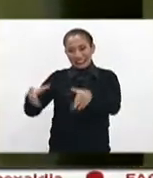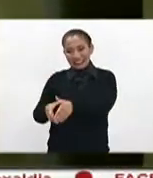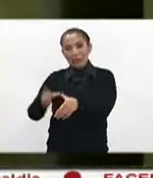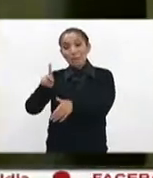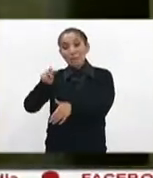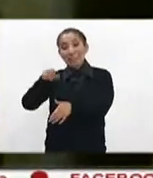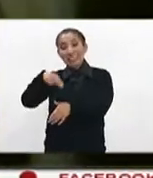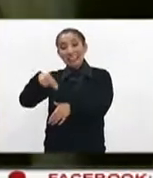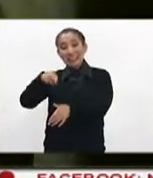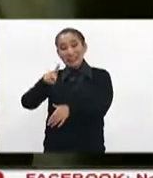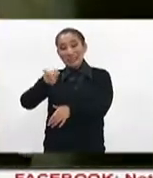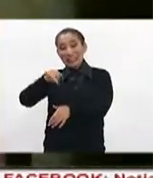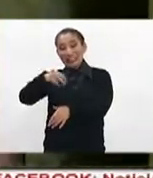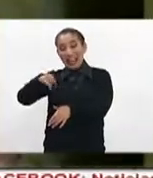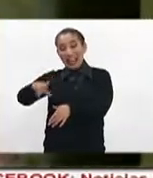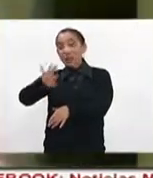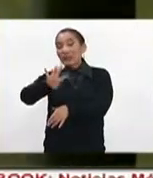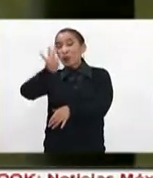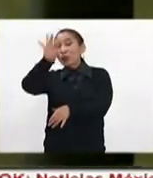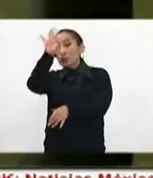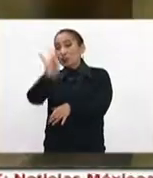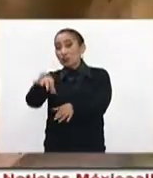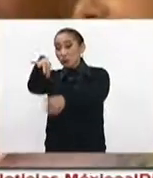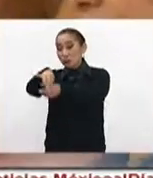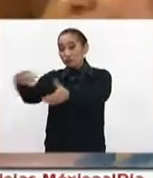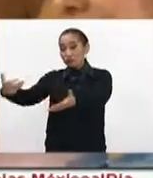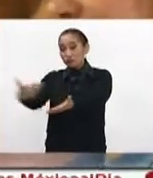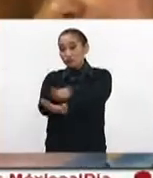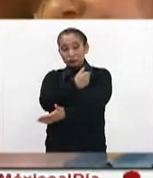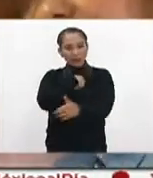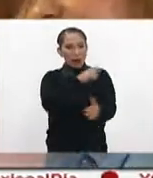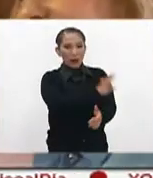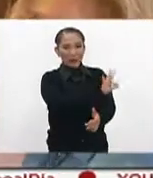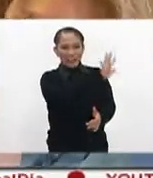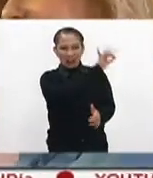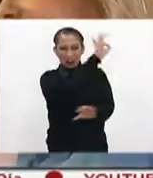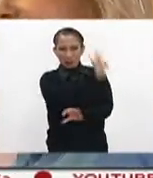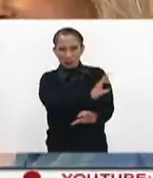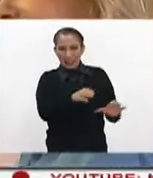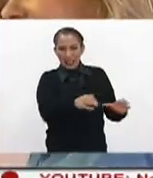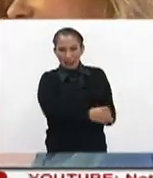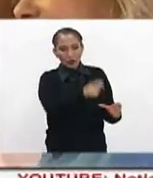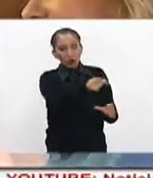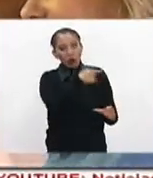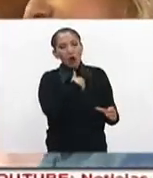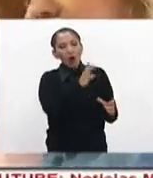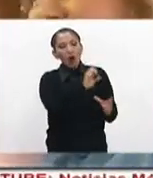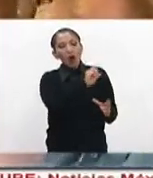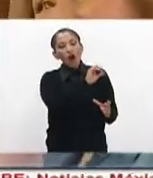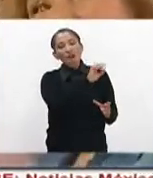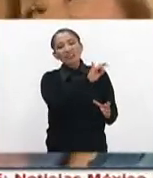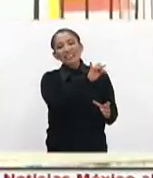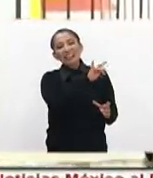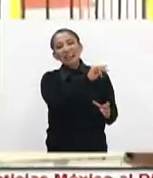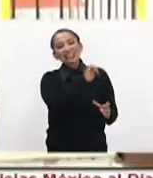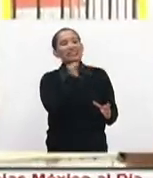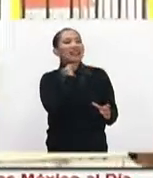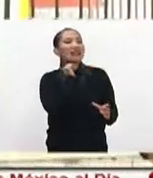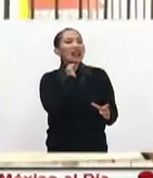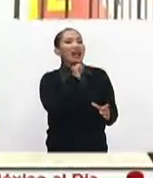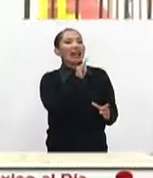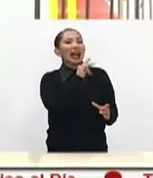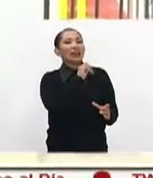Piñera ganó las elecciones con 54% de los votos frente al 45% del aspirante oficialista, el senador